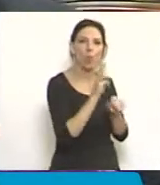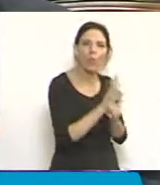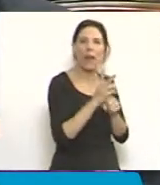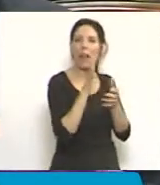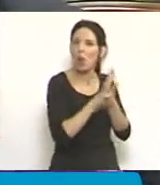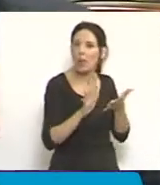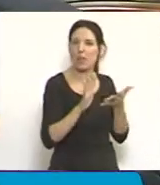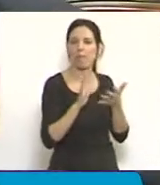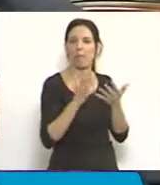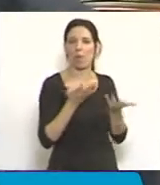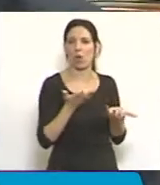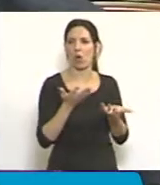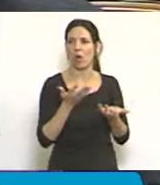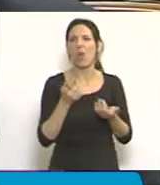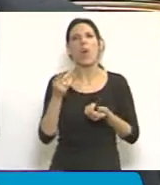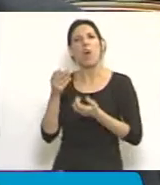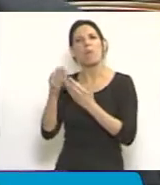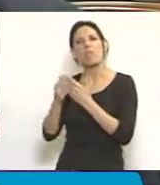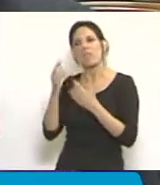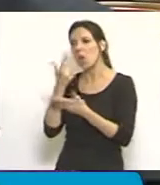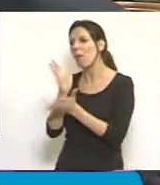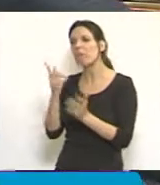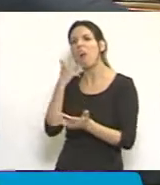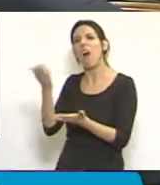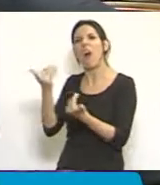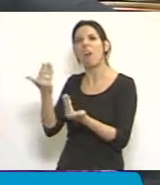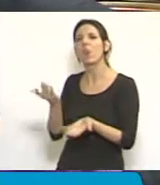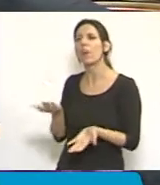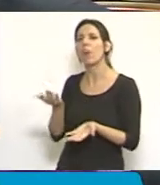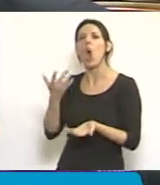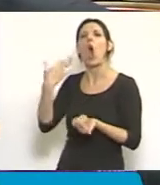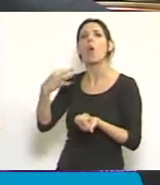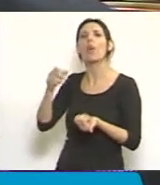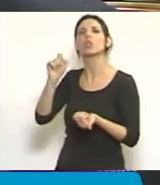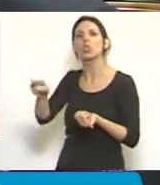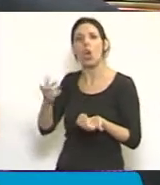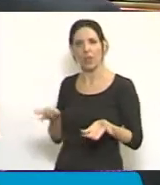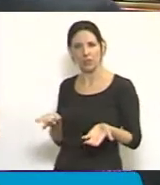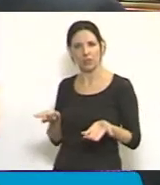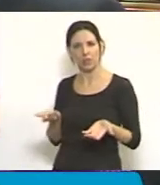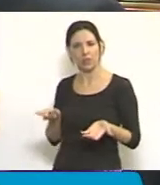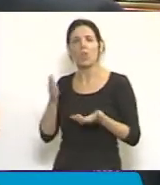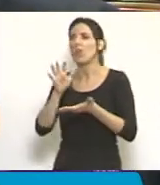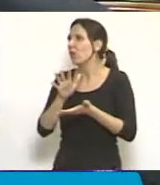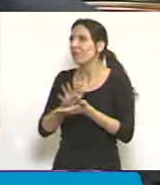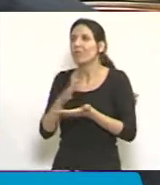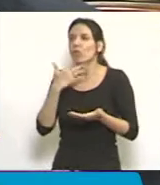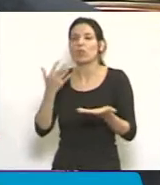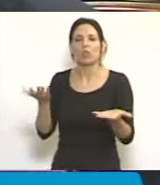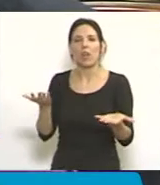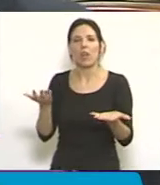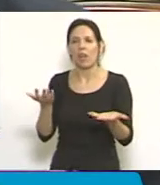cuentas le vamos a pedir al Ministerio Público? ¿Cuáles son las obligaciones del Ministerio Público Fiscal, por ejemplo, a la hora